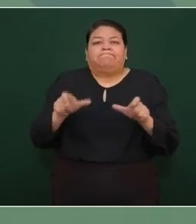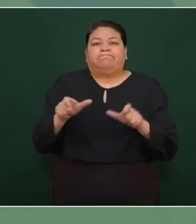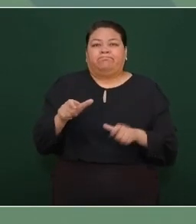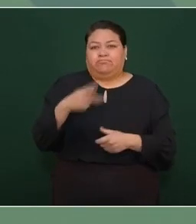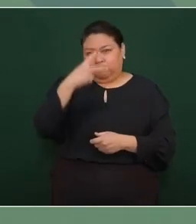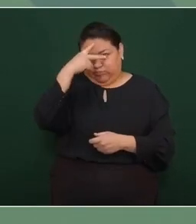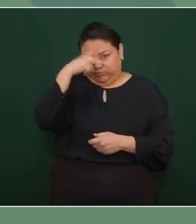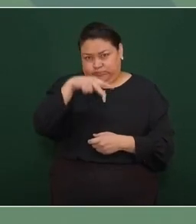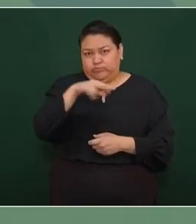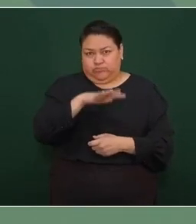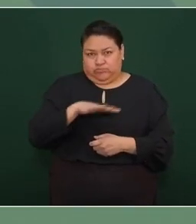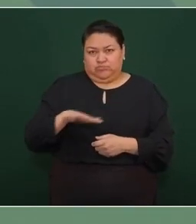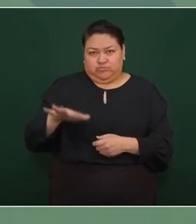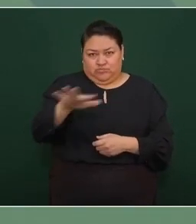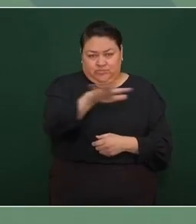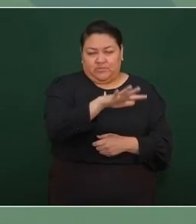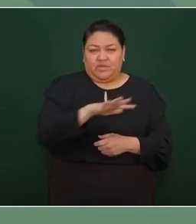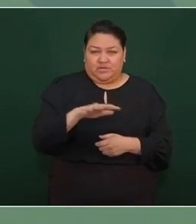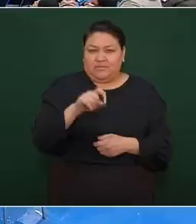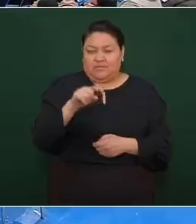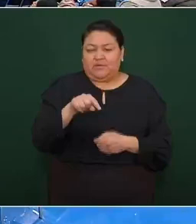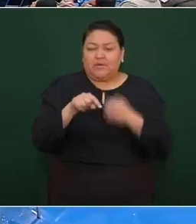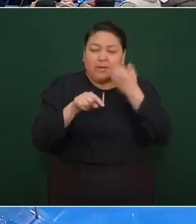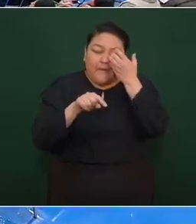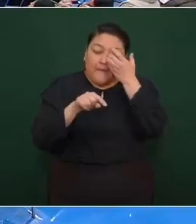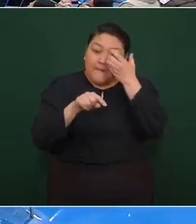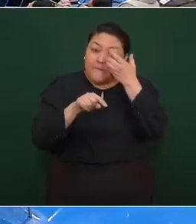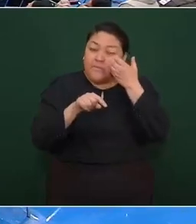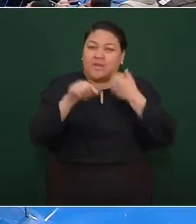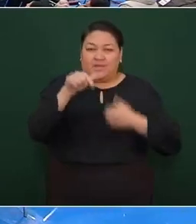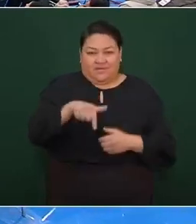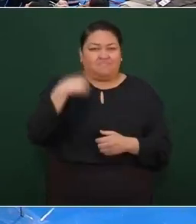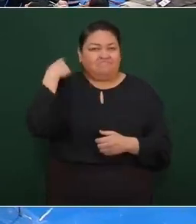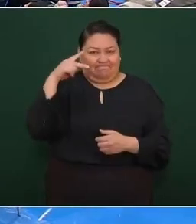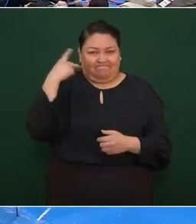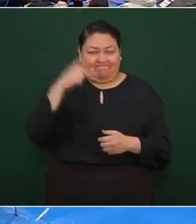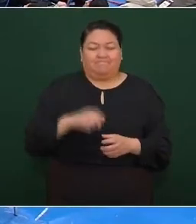nuestra patria, vamos a estar en Puebla.